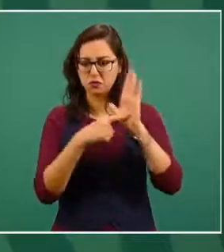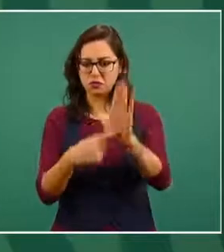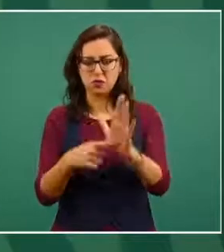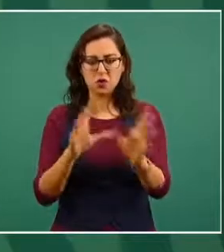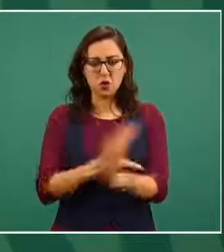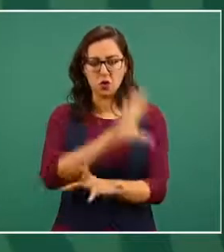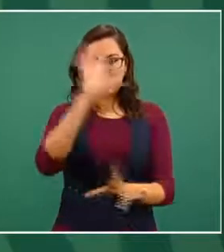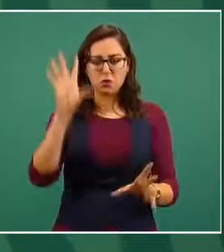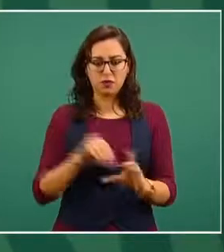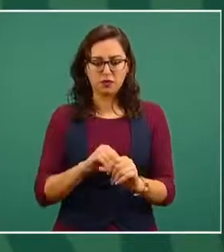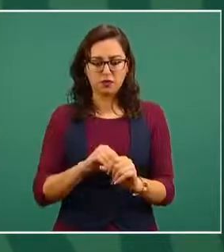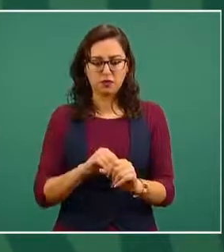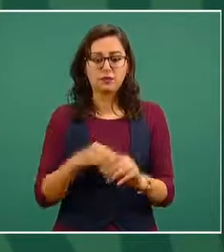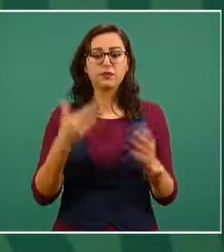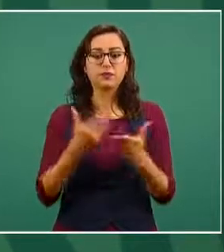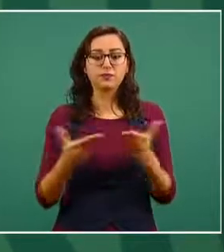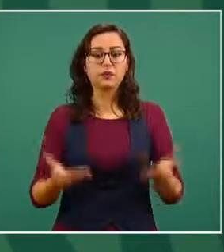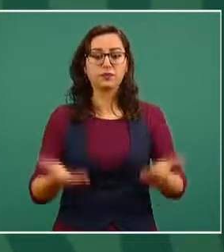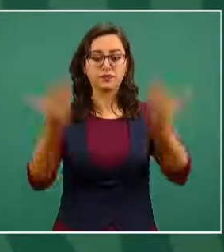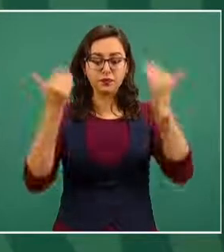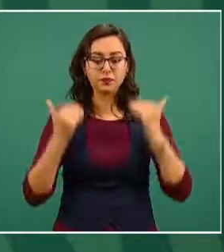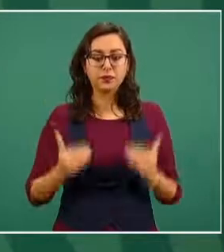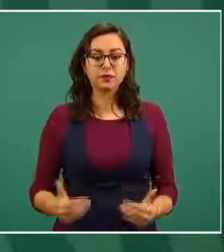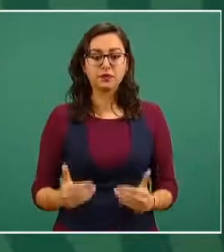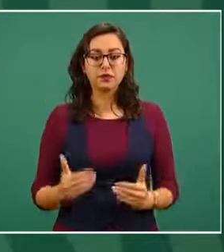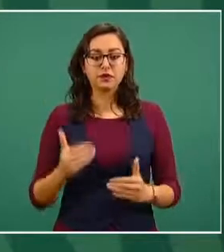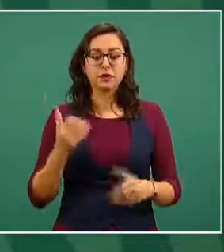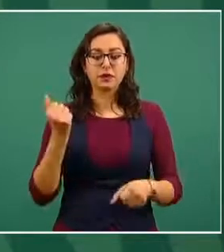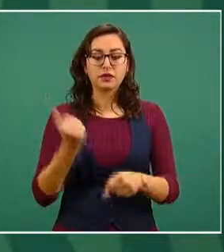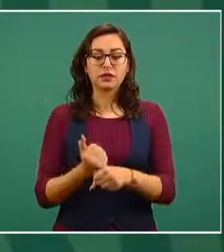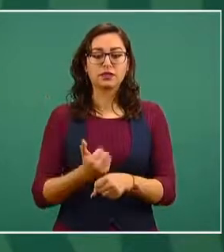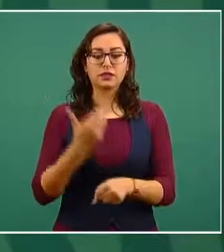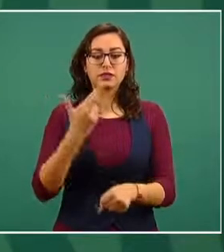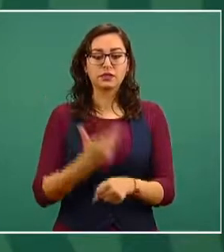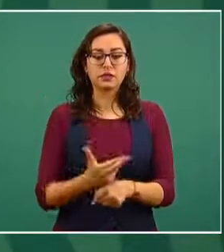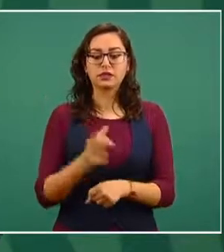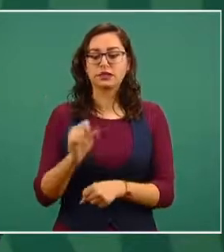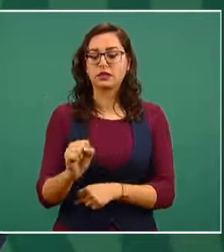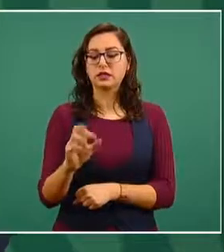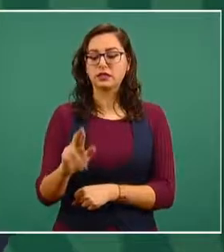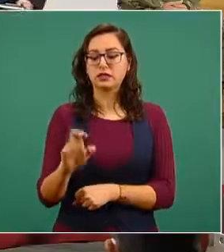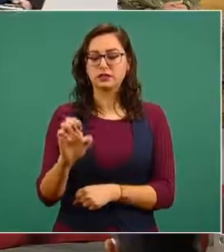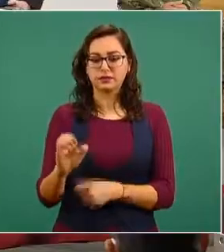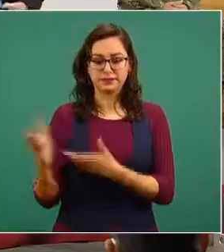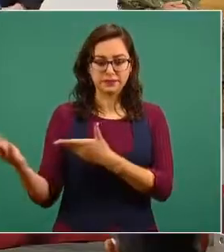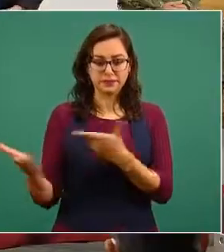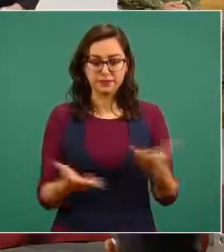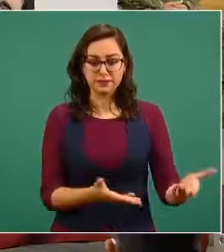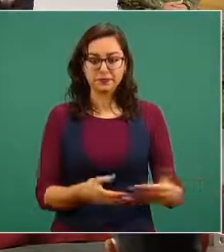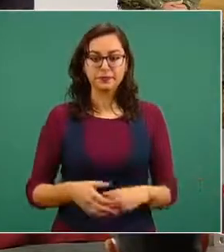Vamos a escuchar al secretario de Relaciones Exteriores.